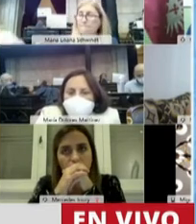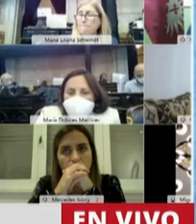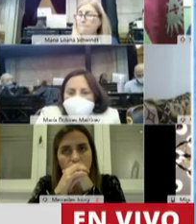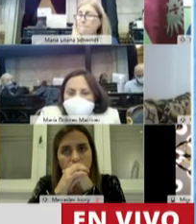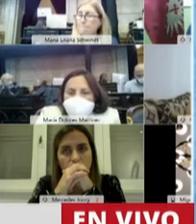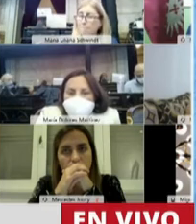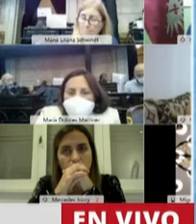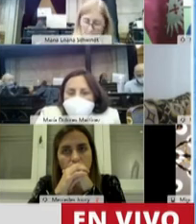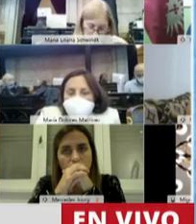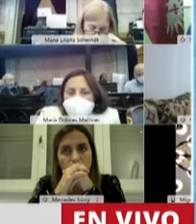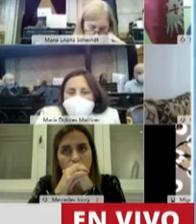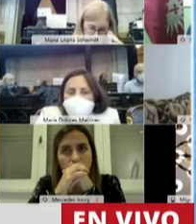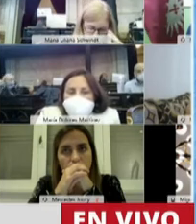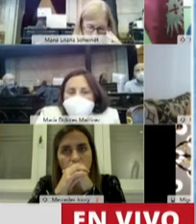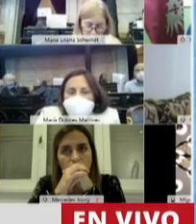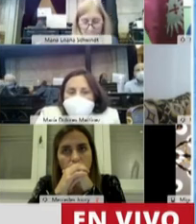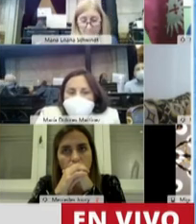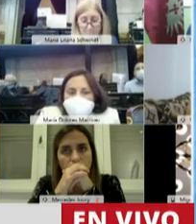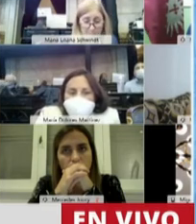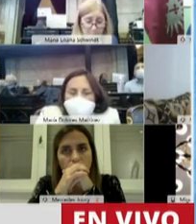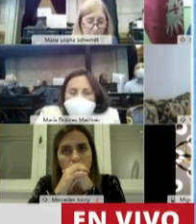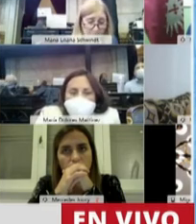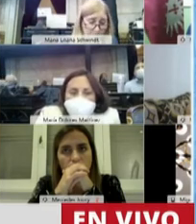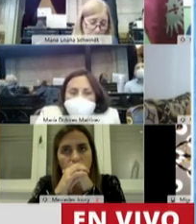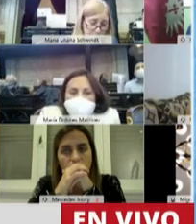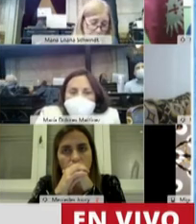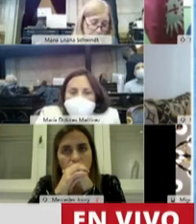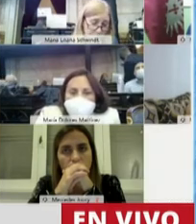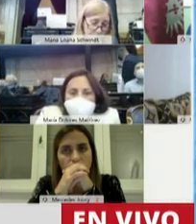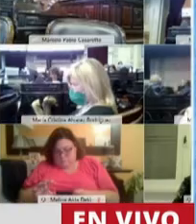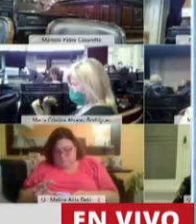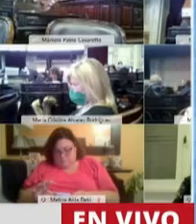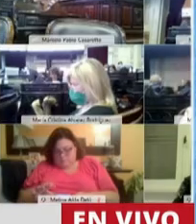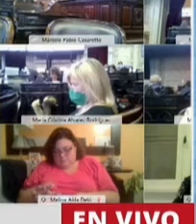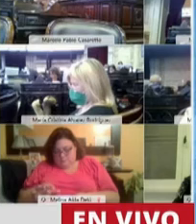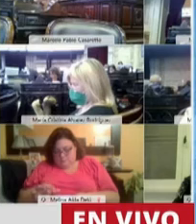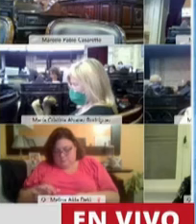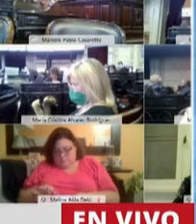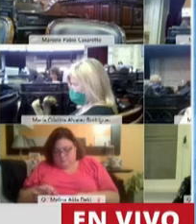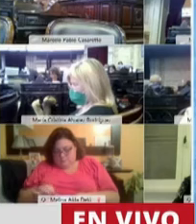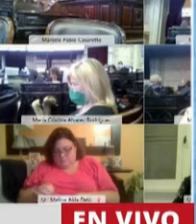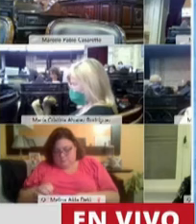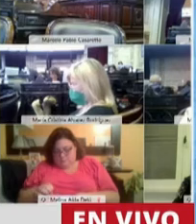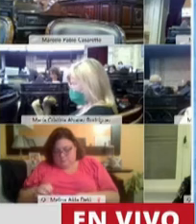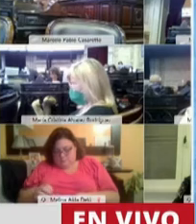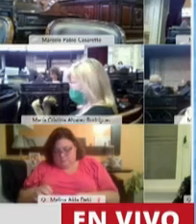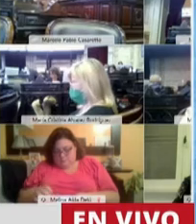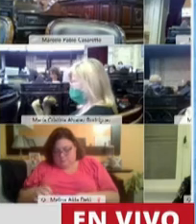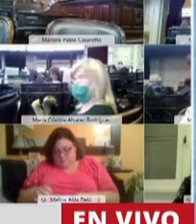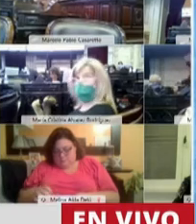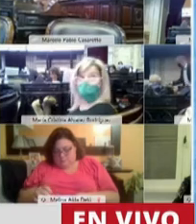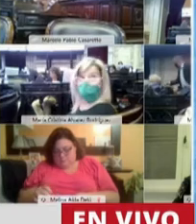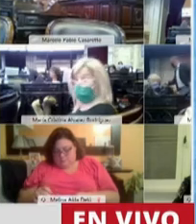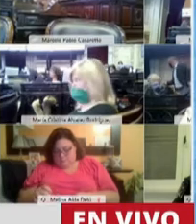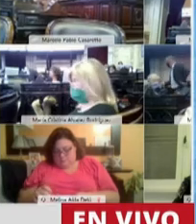decir que el gasto social de suministración automática no bajará el leyes. Es un pensamiento mágico. Nuestra decisión